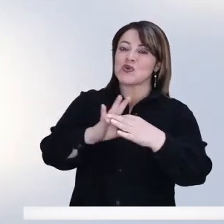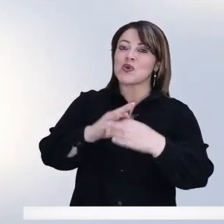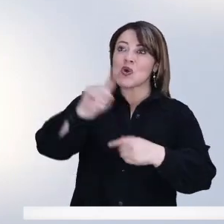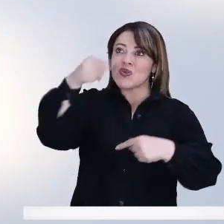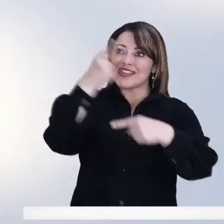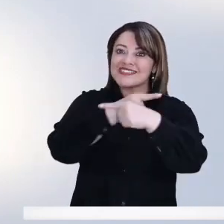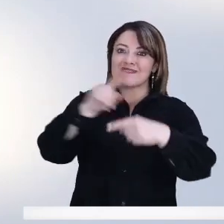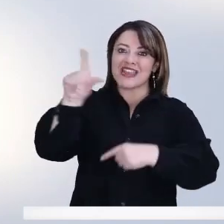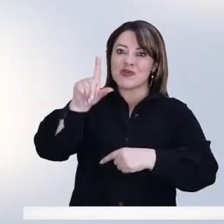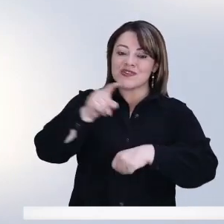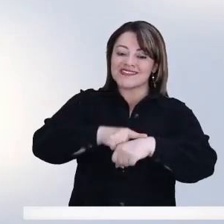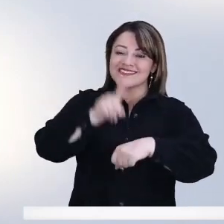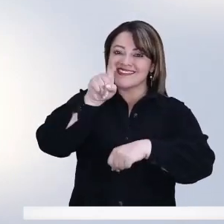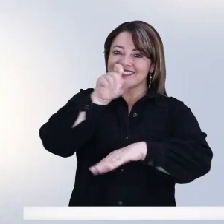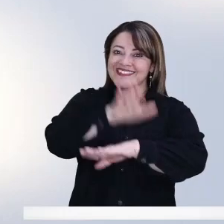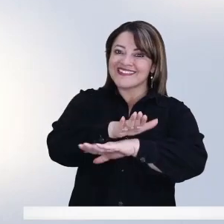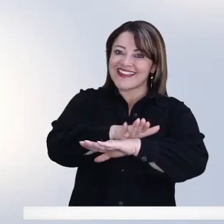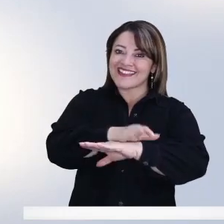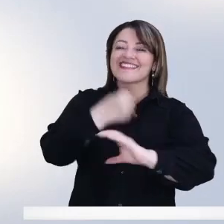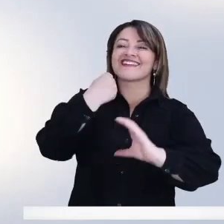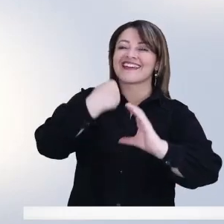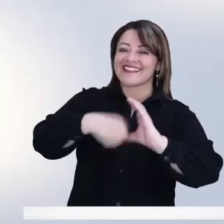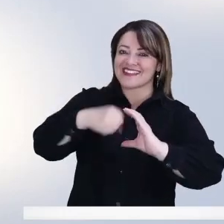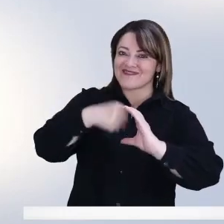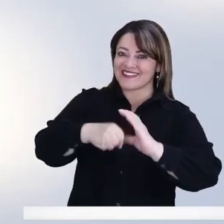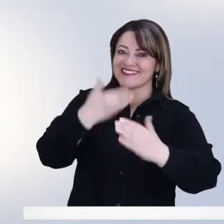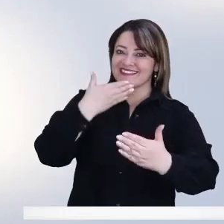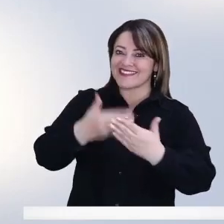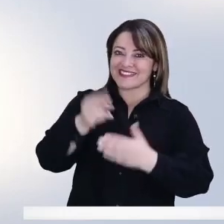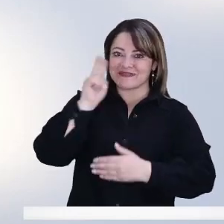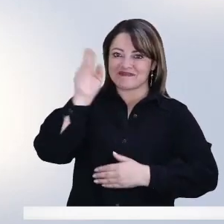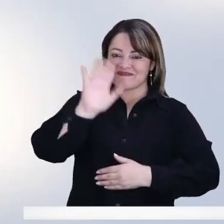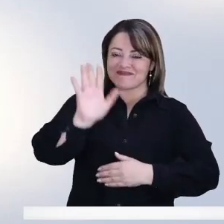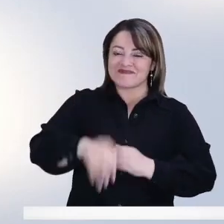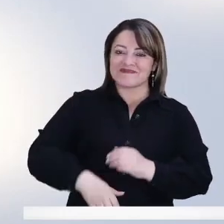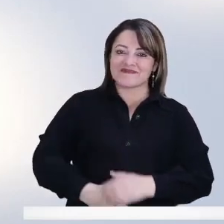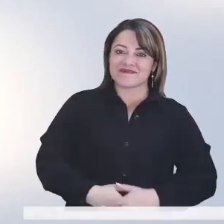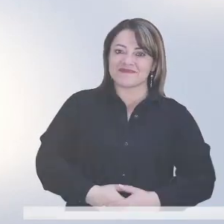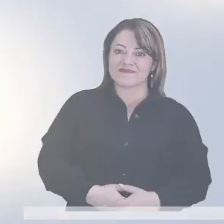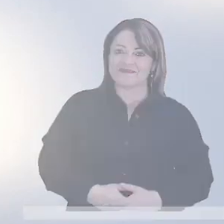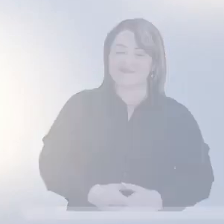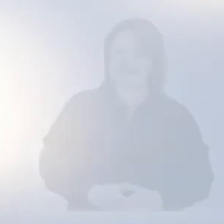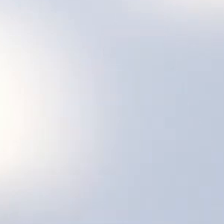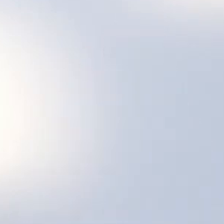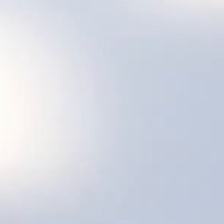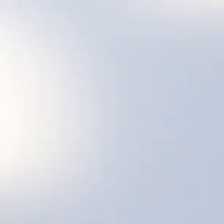volvemos a encontrar el próximo lunes a las 6 de la tarde aquí por Canal Capital. Hasta entonces.